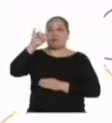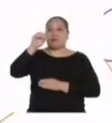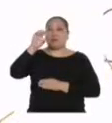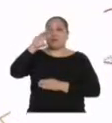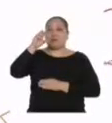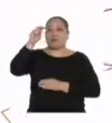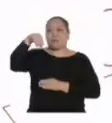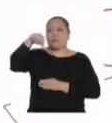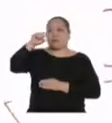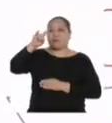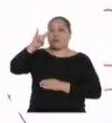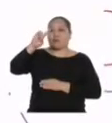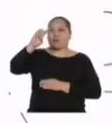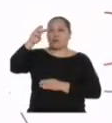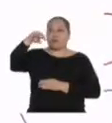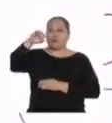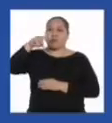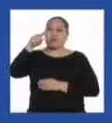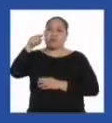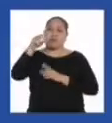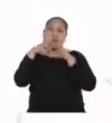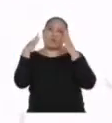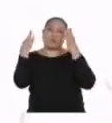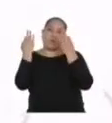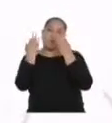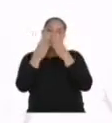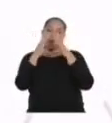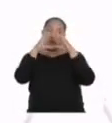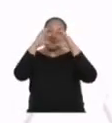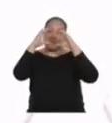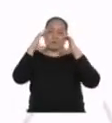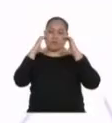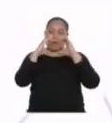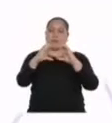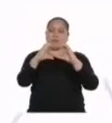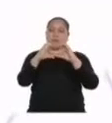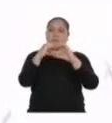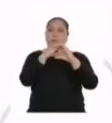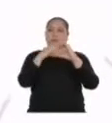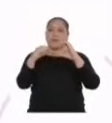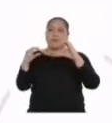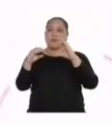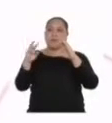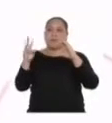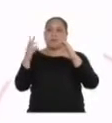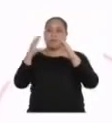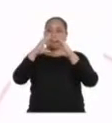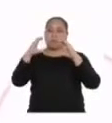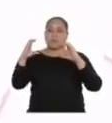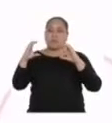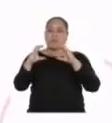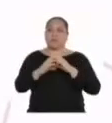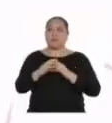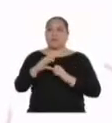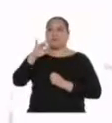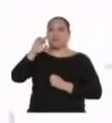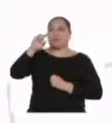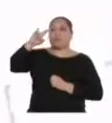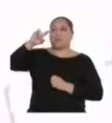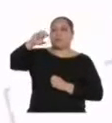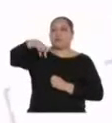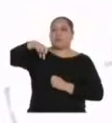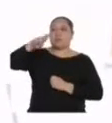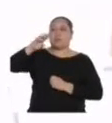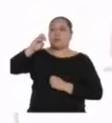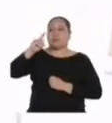consumidoras, que vendrían a ser las familias. En el siguiente peldaño de la pirámide encontramos a